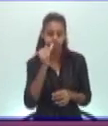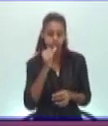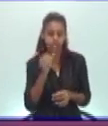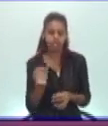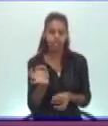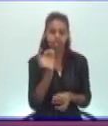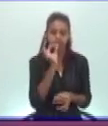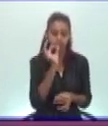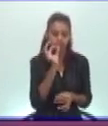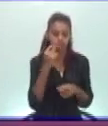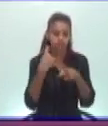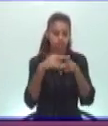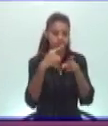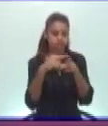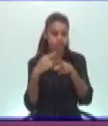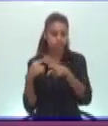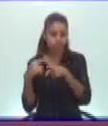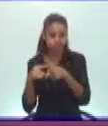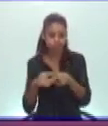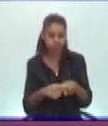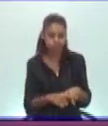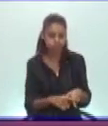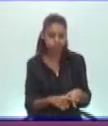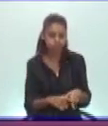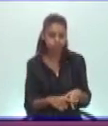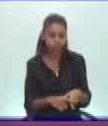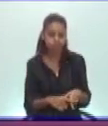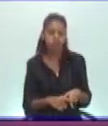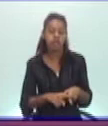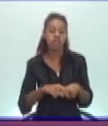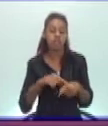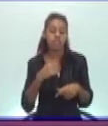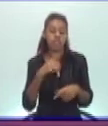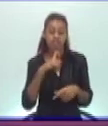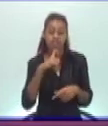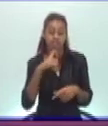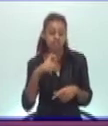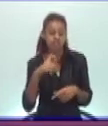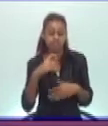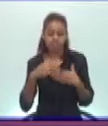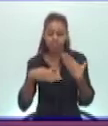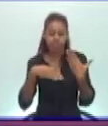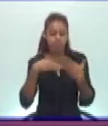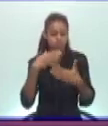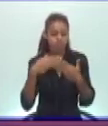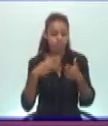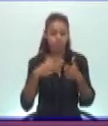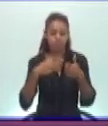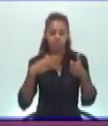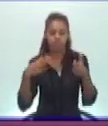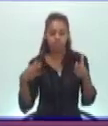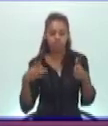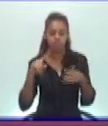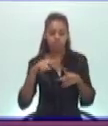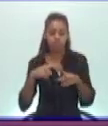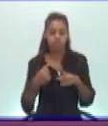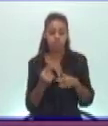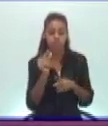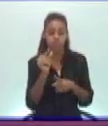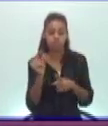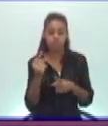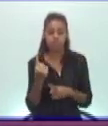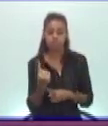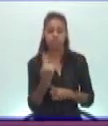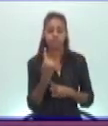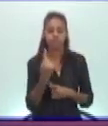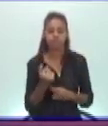catastróficas que nadie pudiera imaginarse si conoce a la persona cuando está sobria. La pregunta de todo estudiante